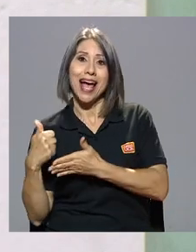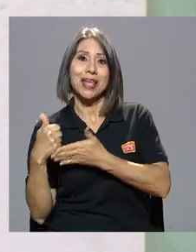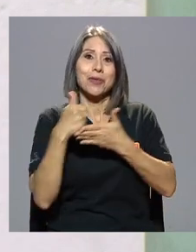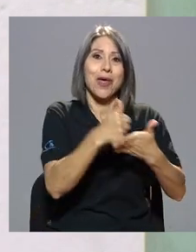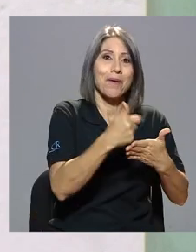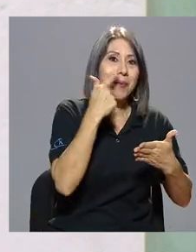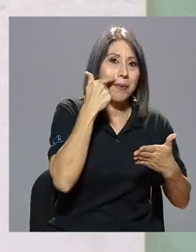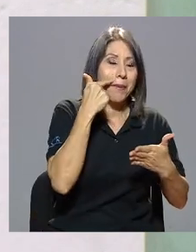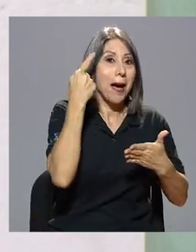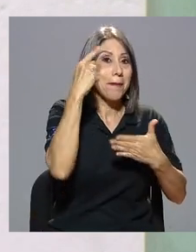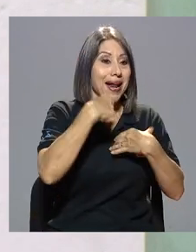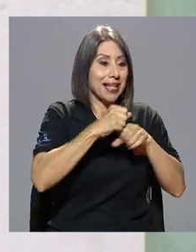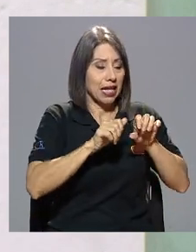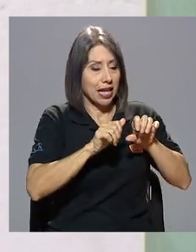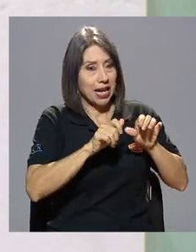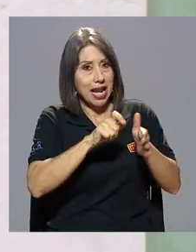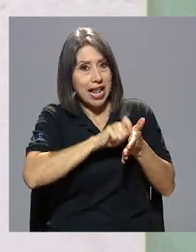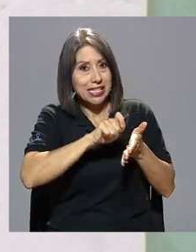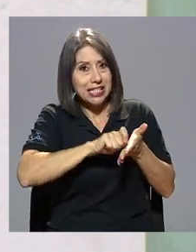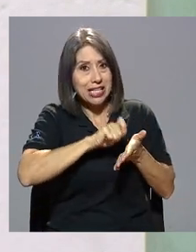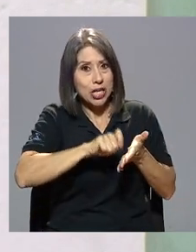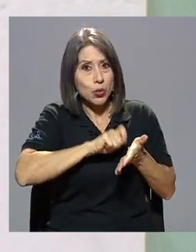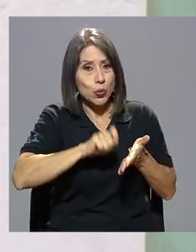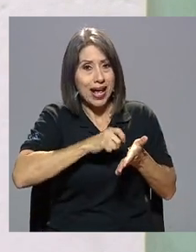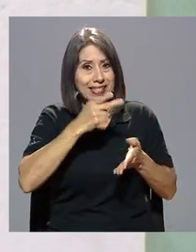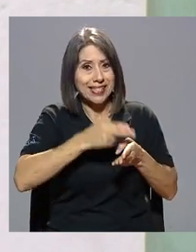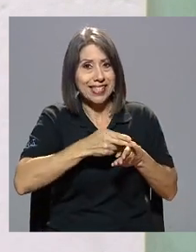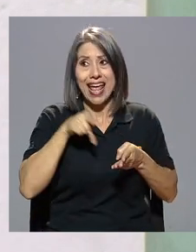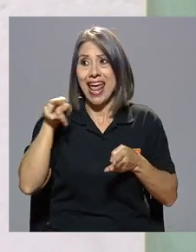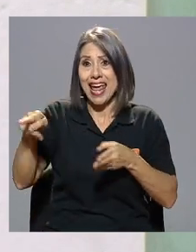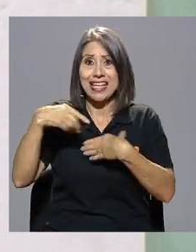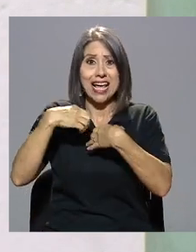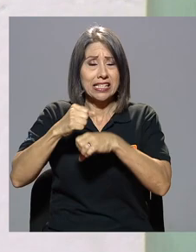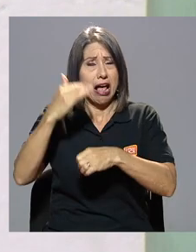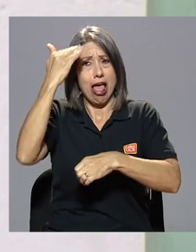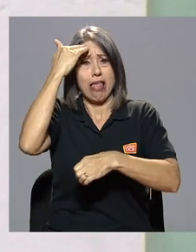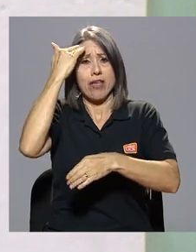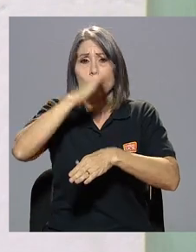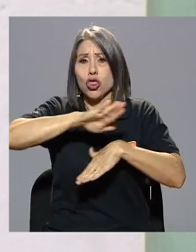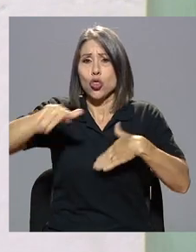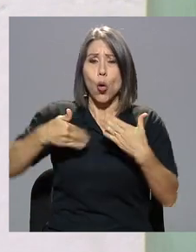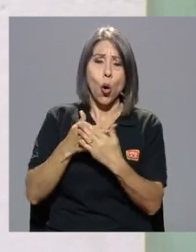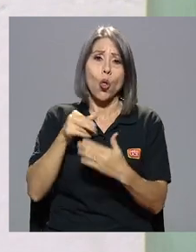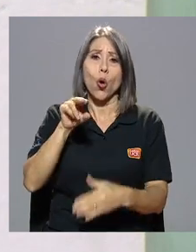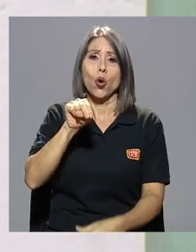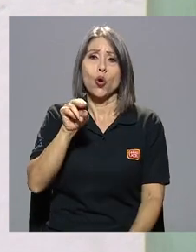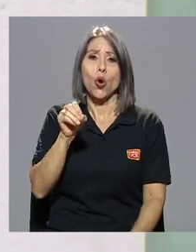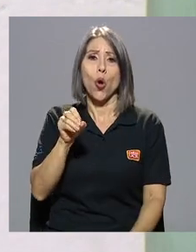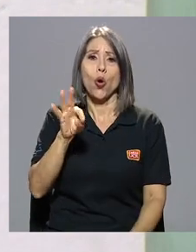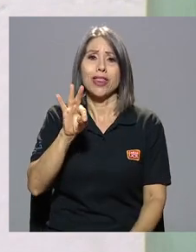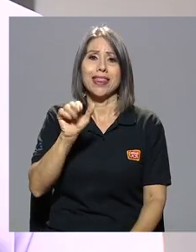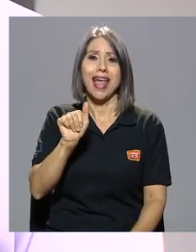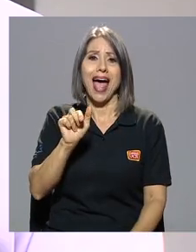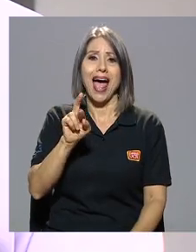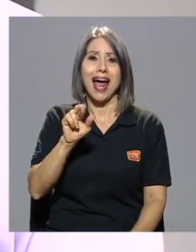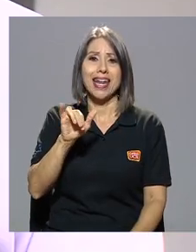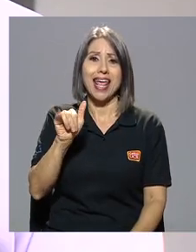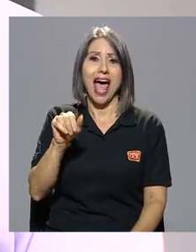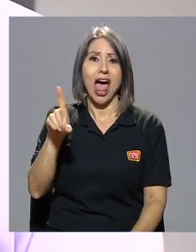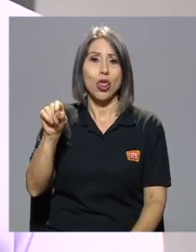papá en el bufete a hacer las escrituras, por ejemplo. Ella prácticamente manejaba toda la parte de notariado. Aprendía rápido.